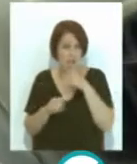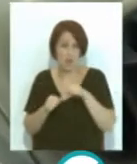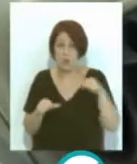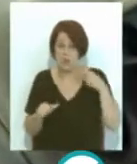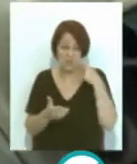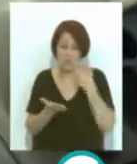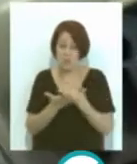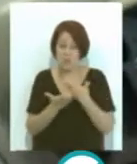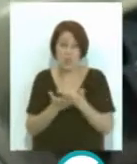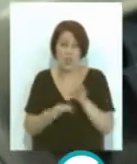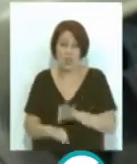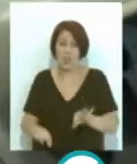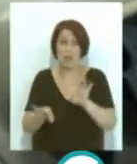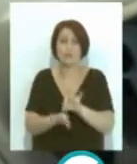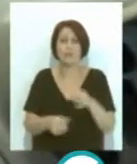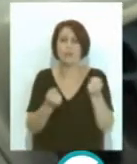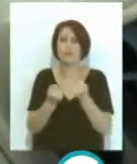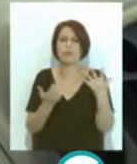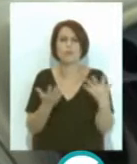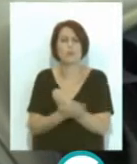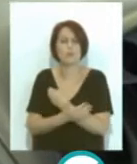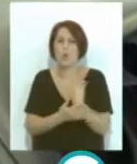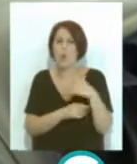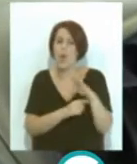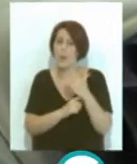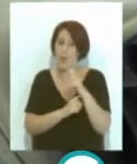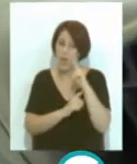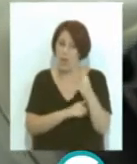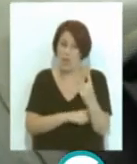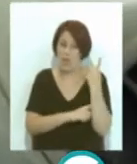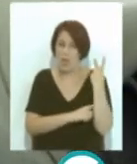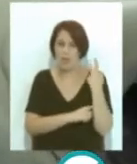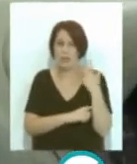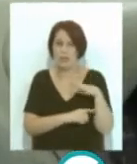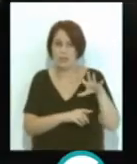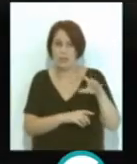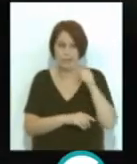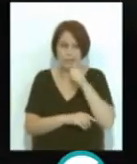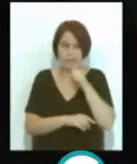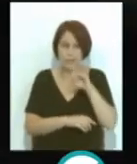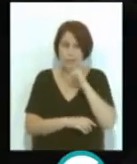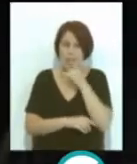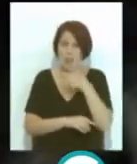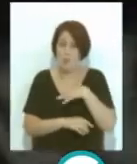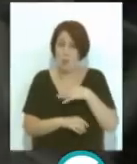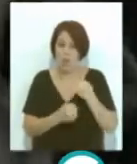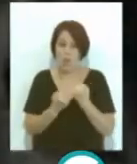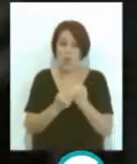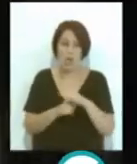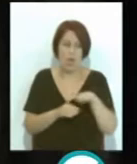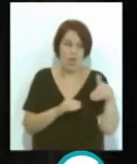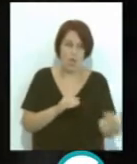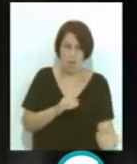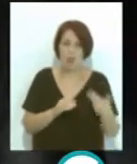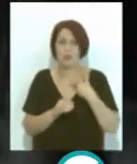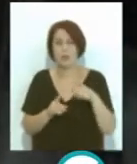comprobaba Todo vehículo que lleve un espejo retrovisor que esté mal sujeto y que pueda desprenderse durante el trayecto pasará